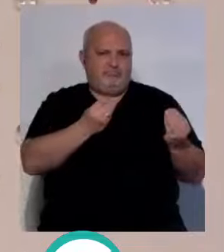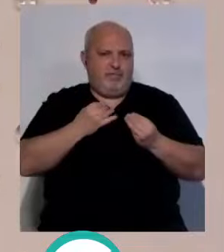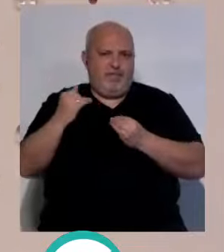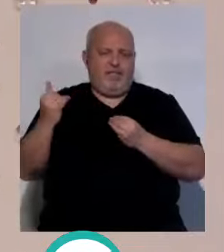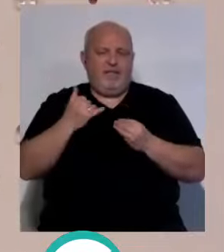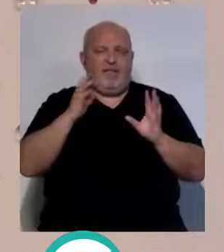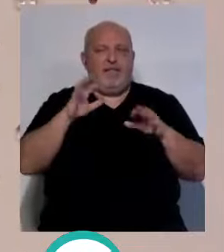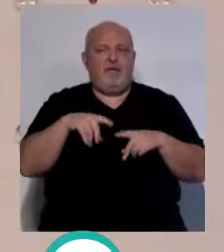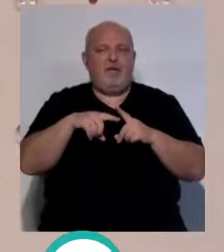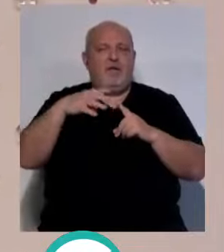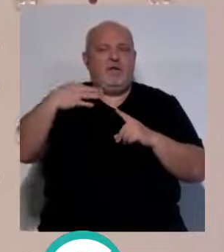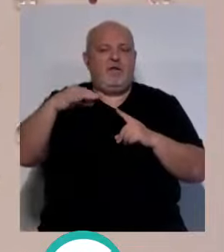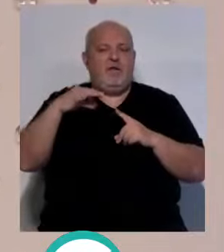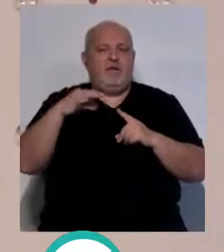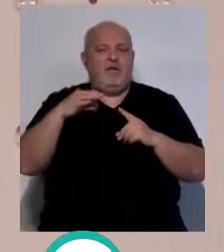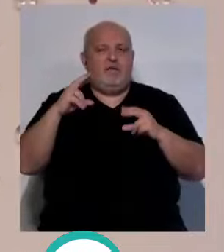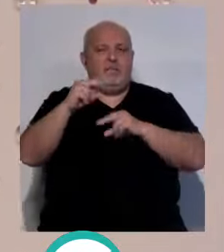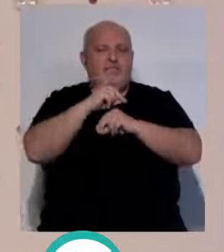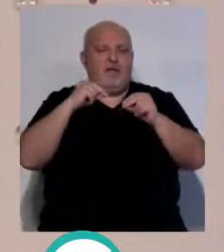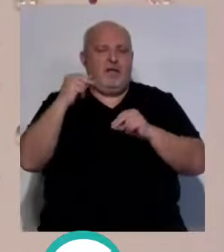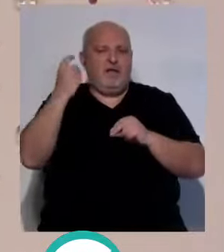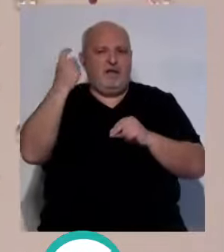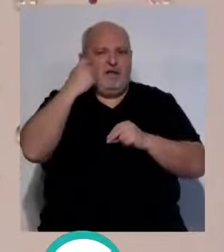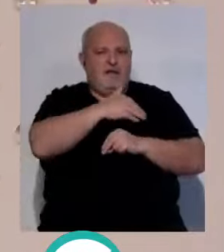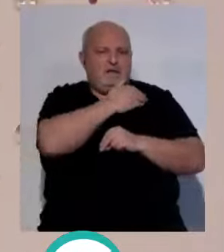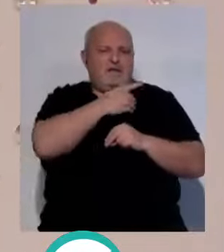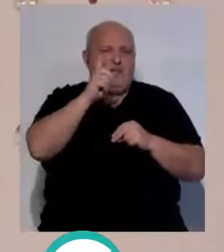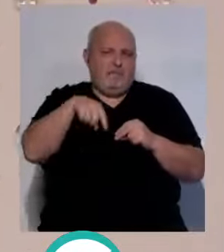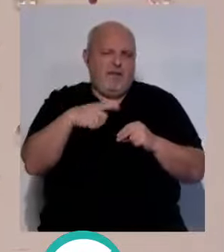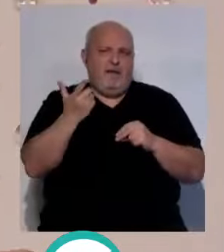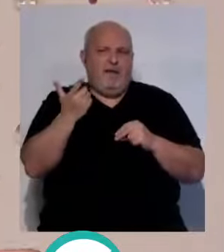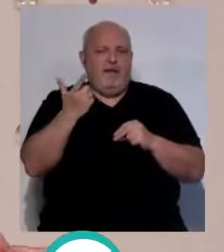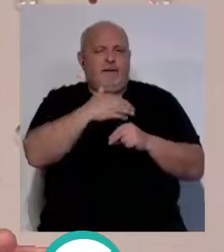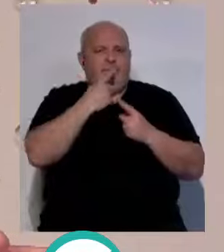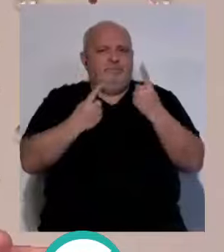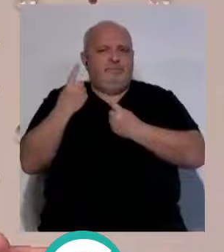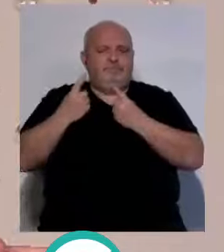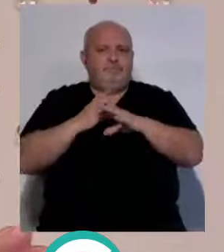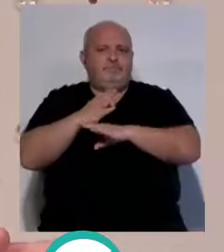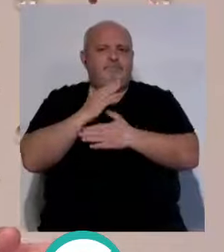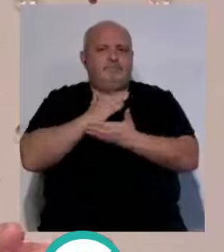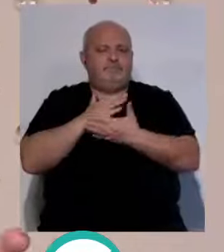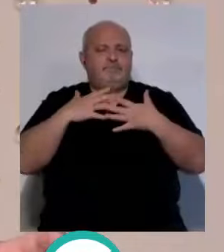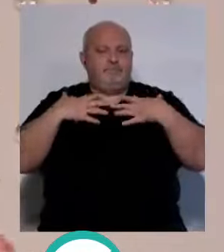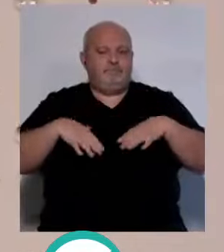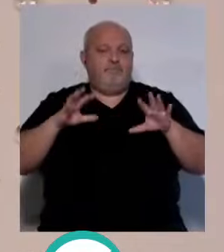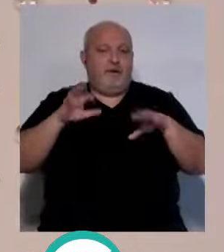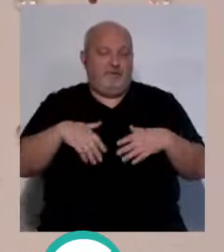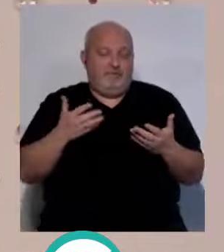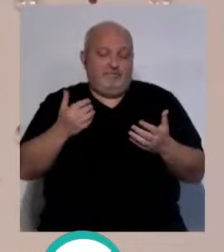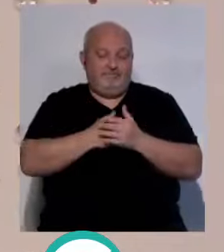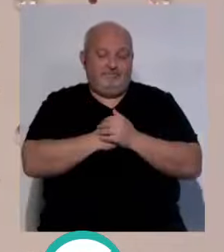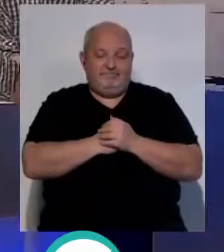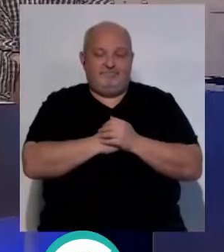el Cádiz no solamente sale y conversación entre los estudiantes, sino que hay estudiantes que van a clase con la camiseta del Cádiz.